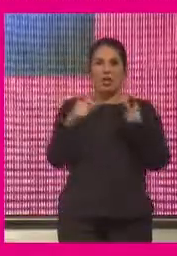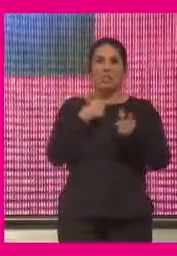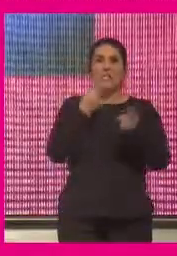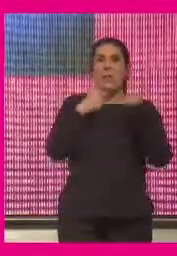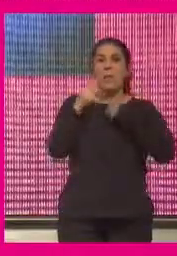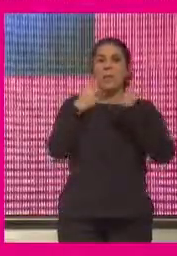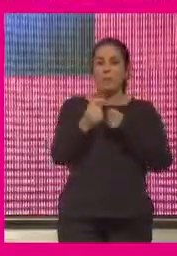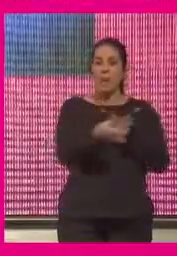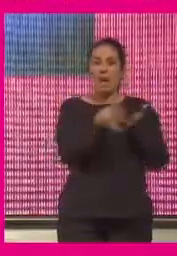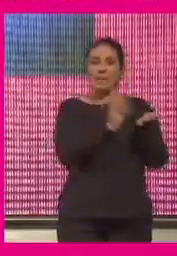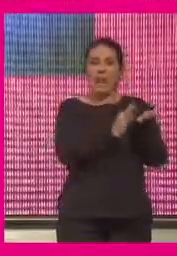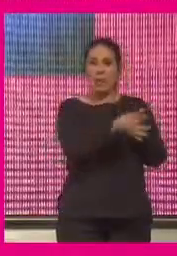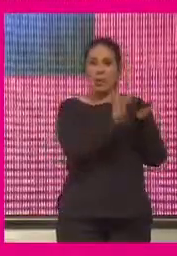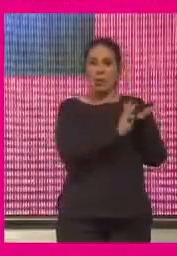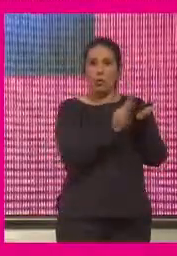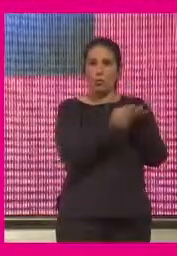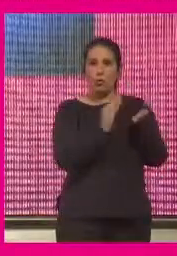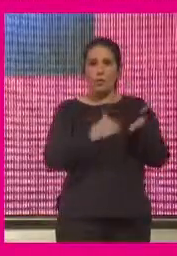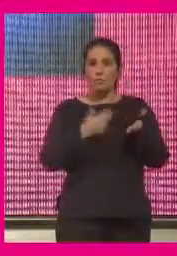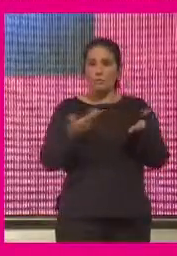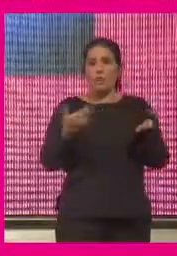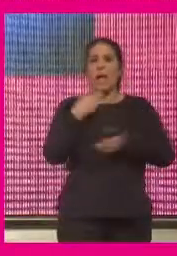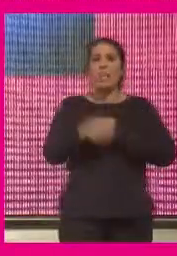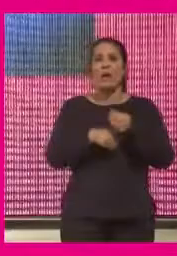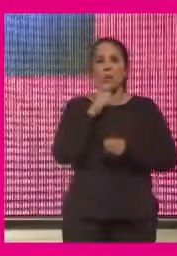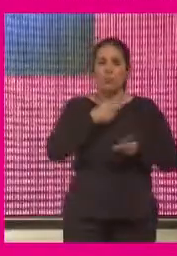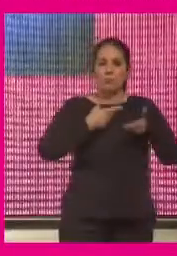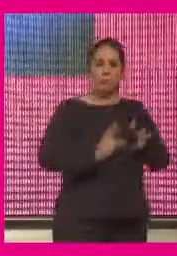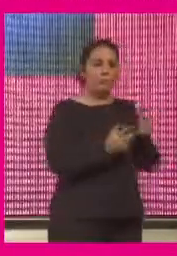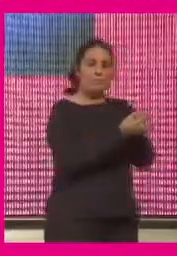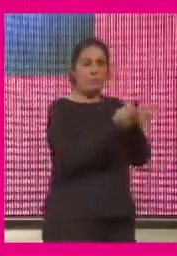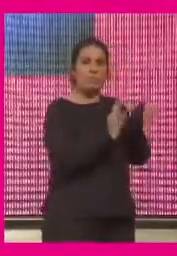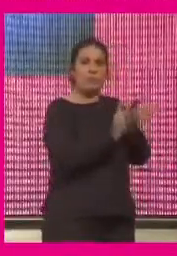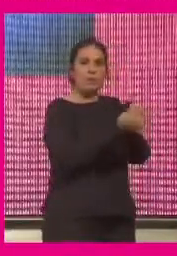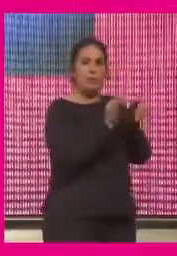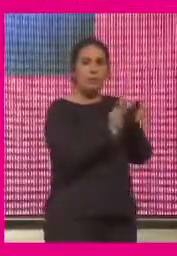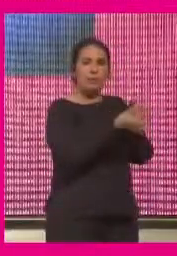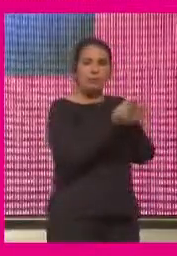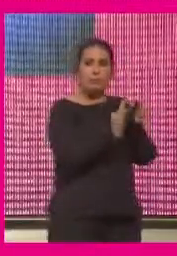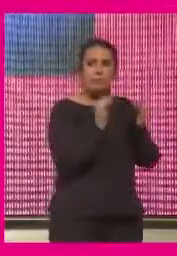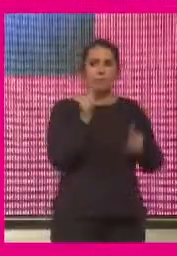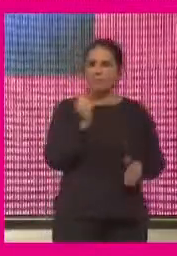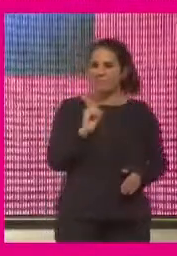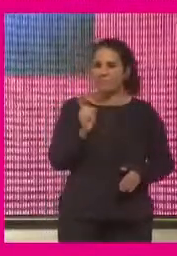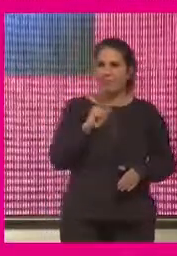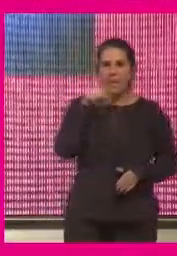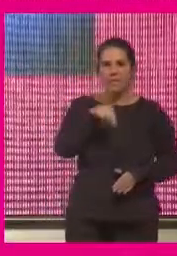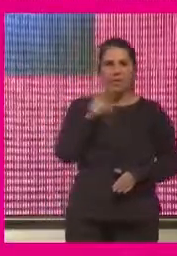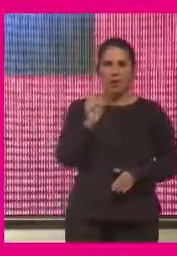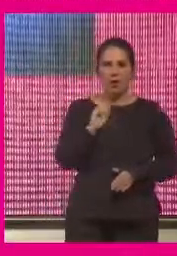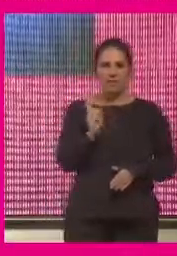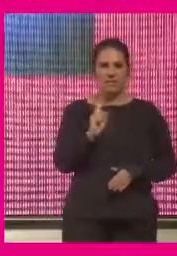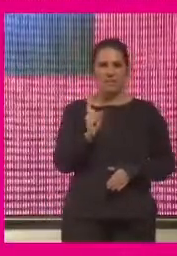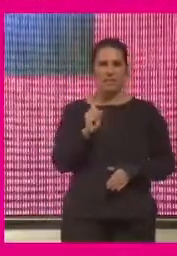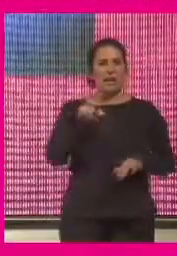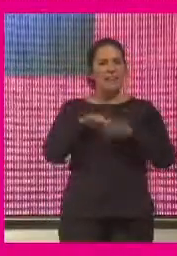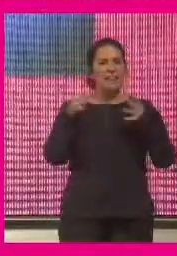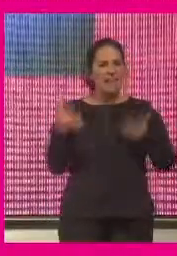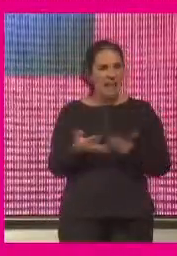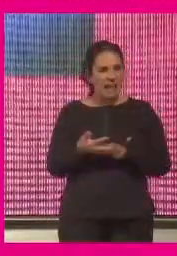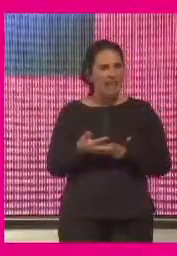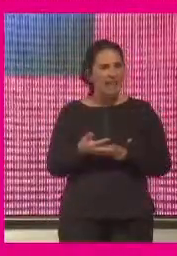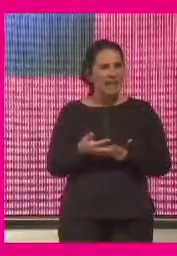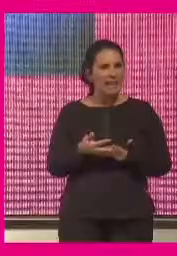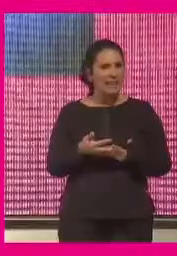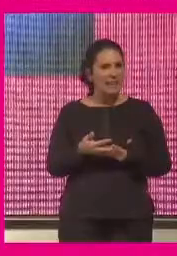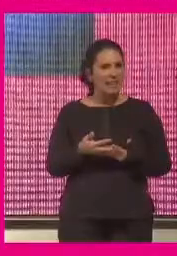televisión y dice pues que se vende por catálogo un señor en un taburete pasando páginas no esa televisión no es un canal es un nuevo lenguaje internet y la educación